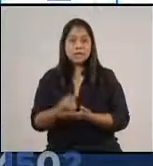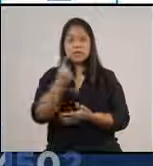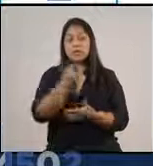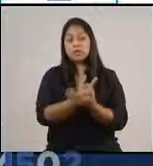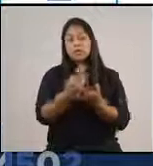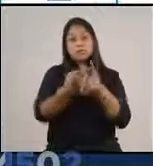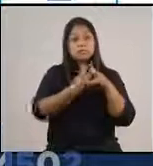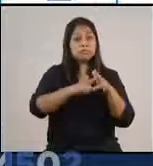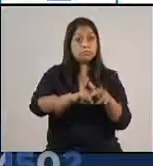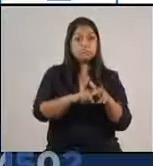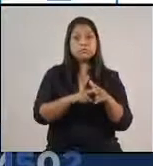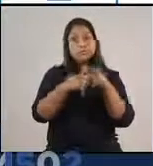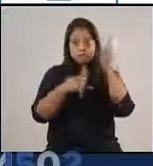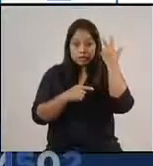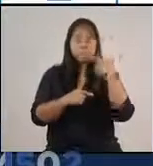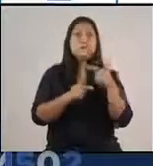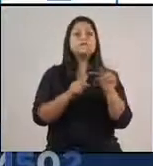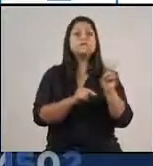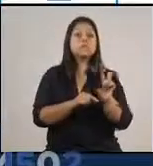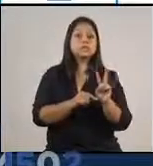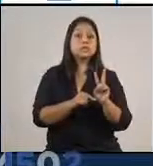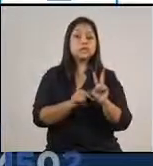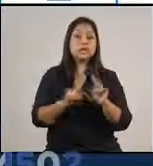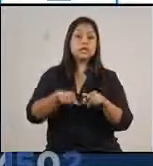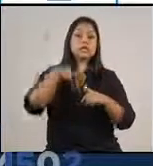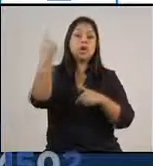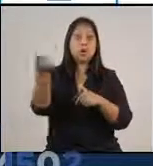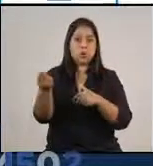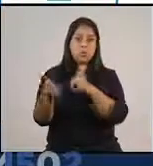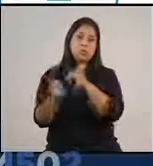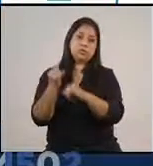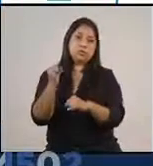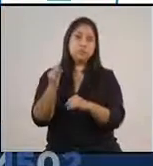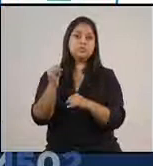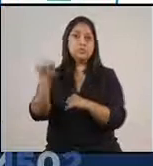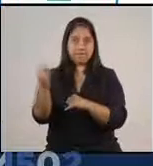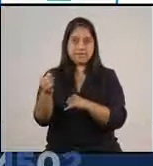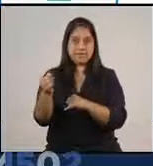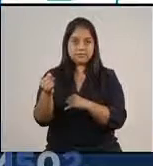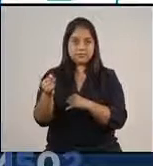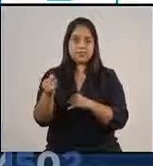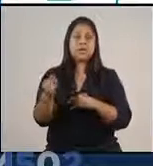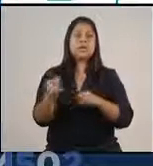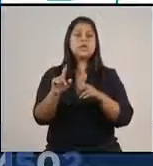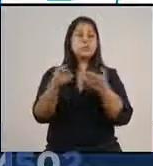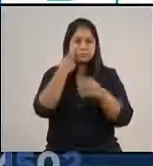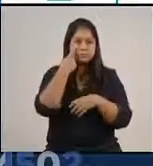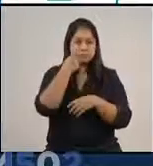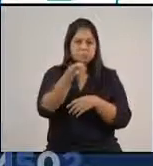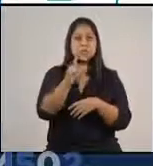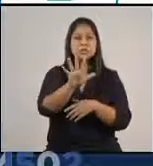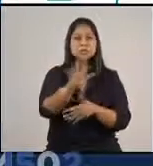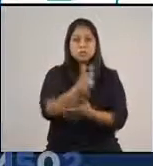principia los días viernes y termina la siguiente semana los días jueves. Si ustedes se fijan, en las últimas 5